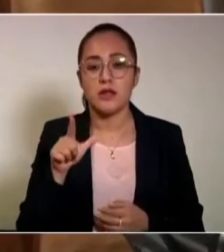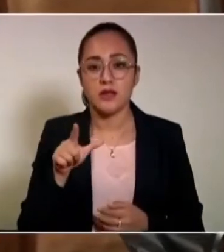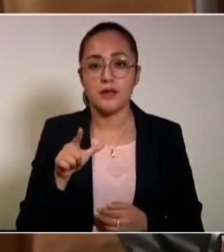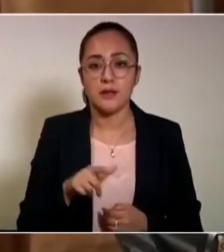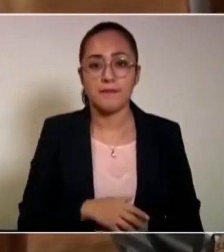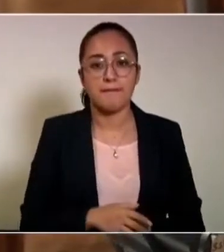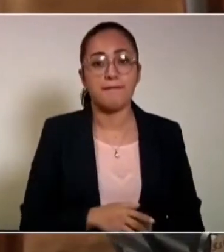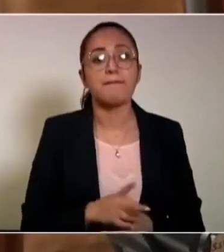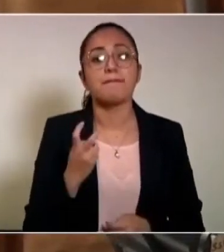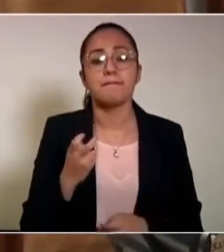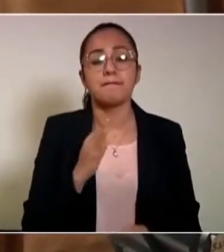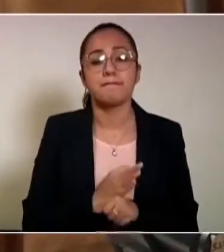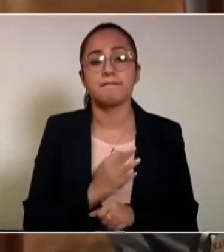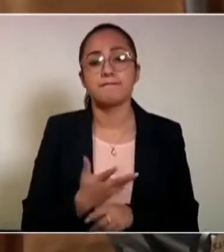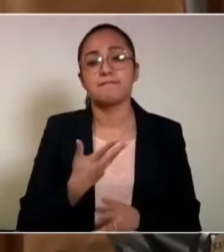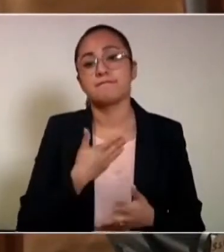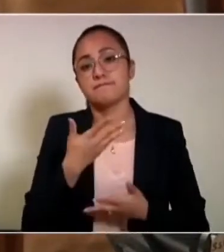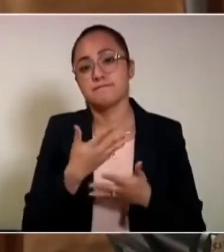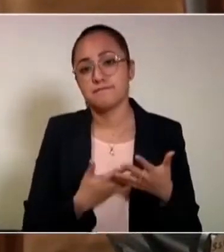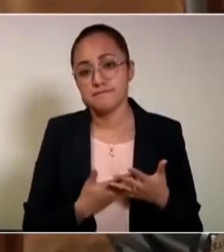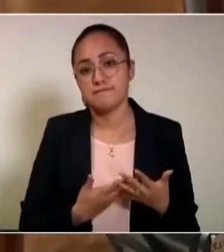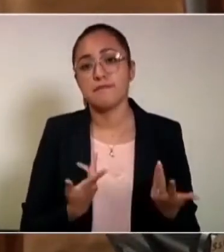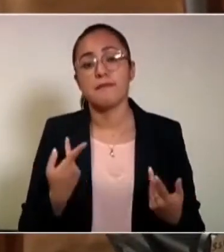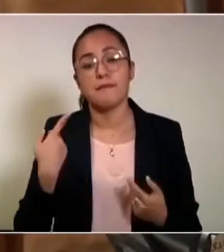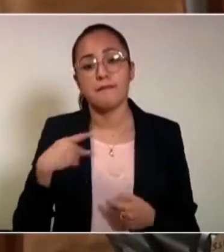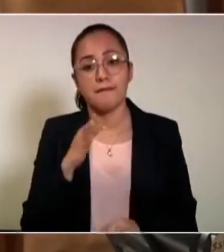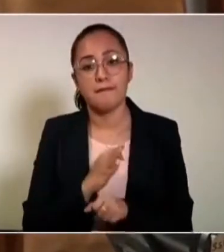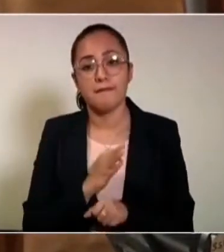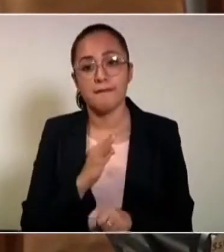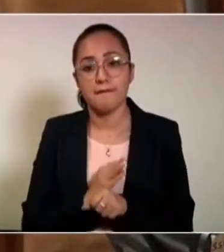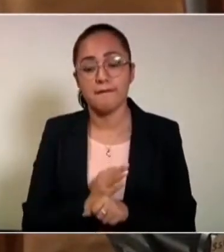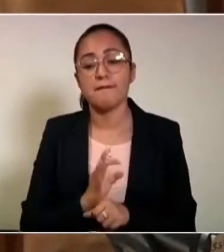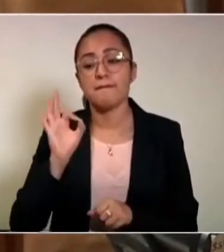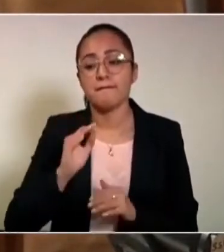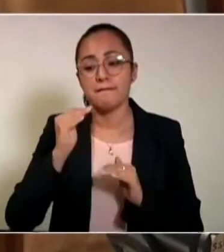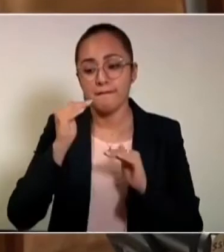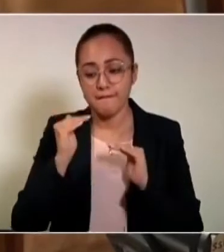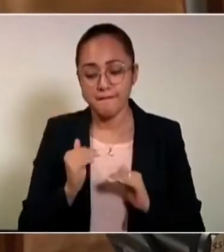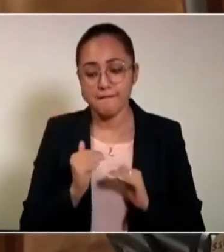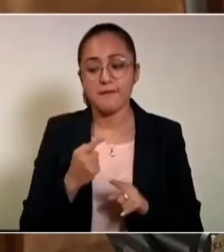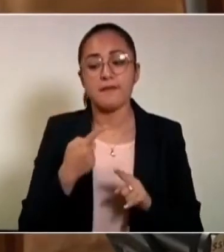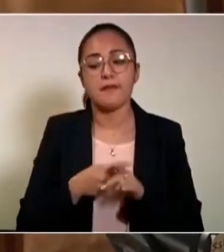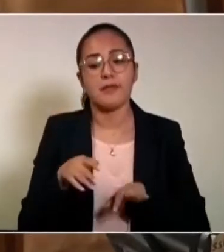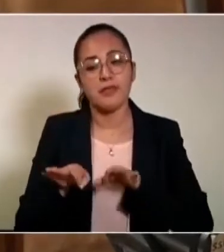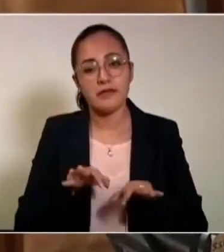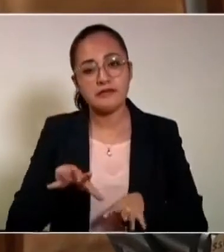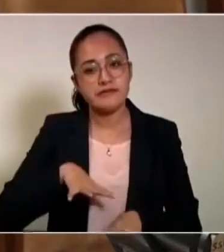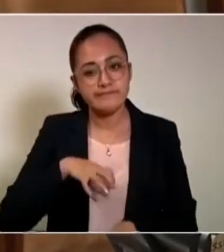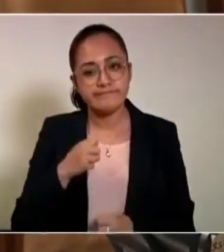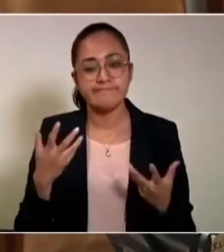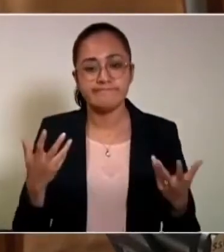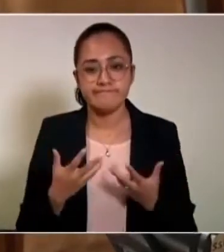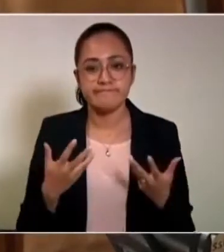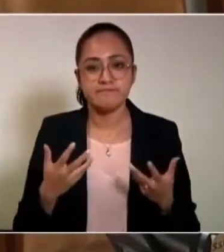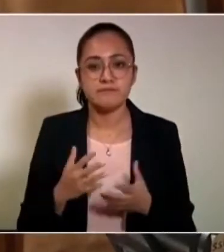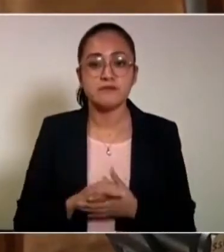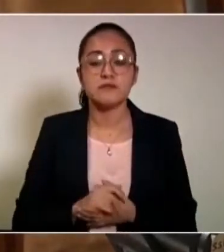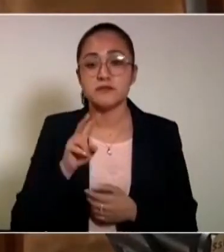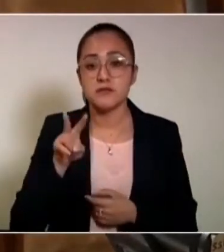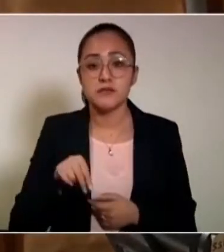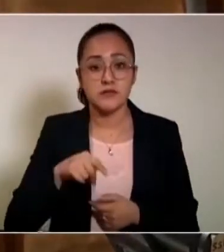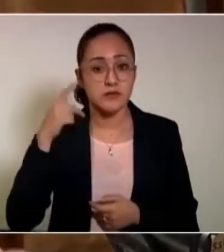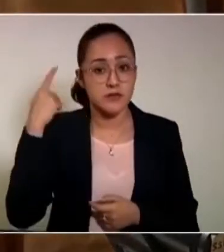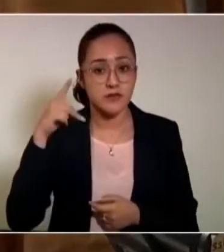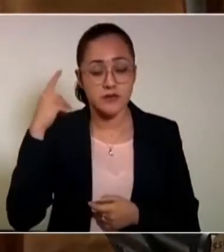Esos son los registros oficiales, sin embargo, estas cifras han bajado por la labor que se está desarrollando. En realidad,